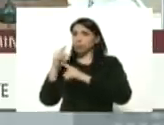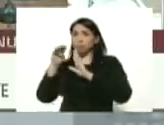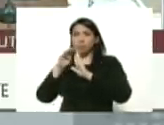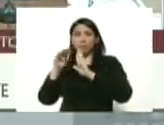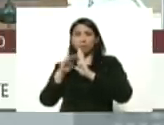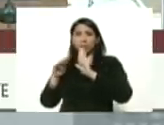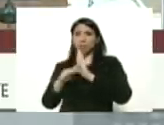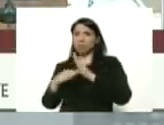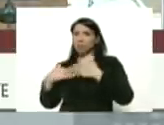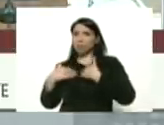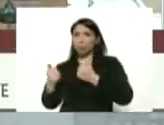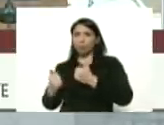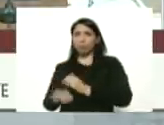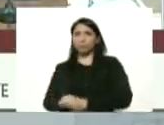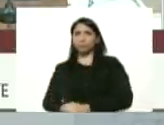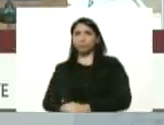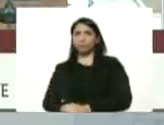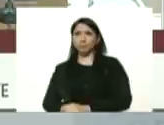seguridad